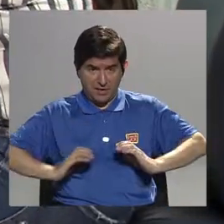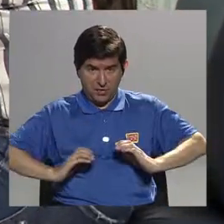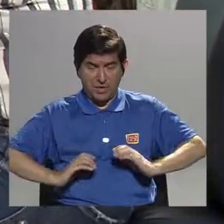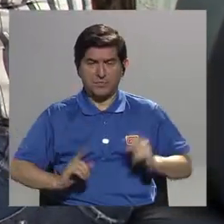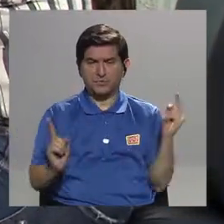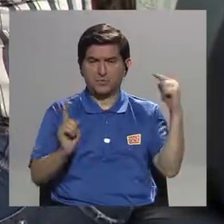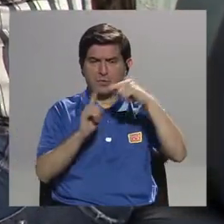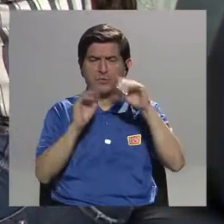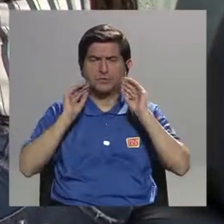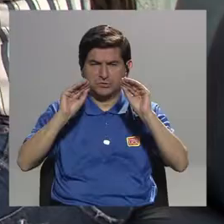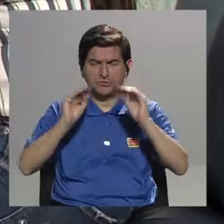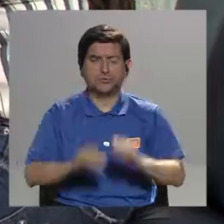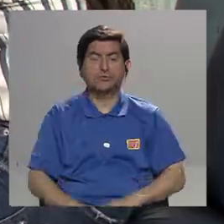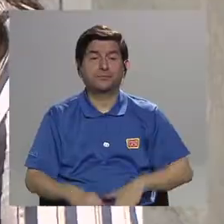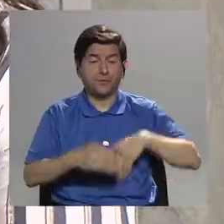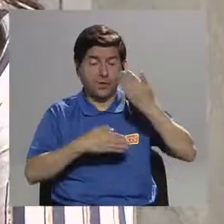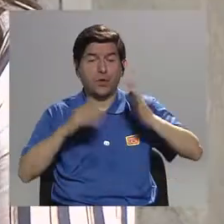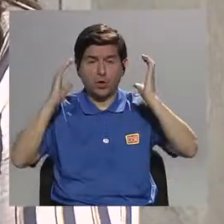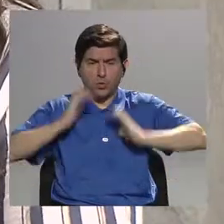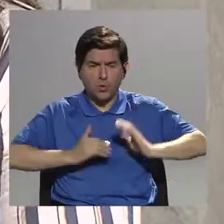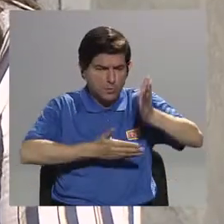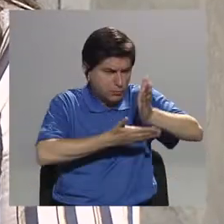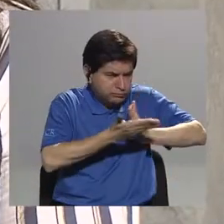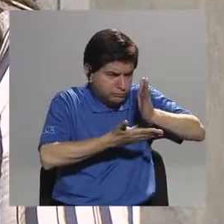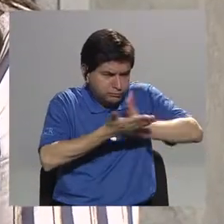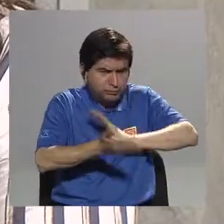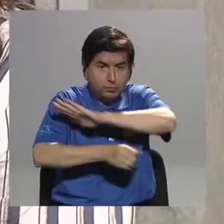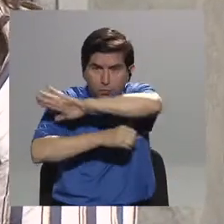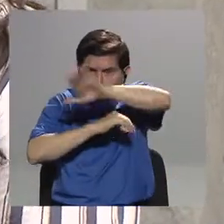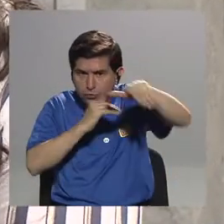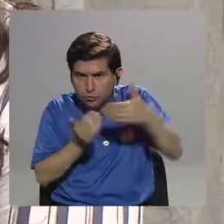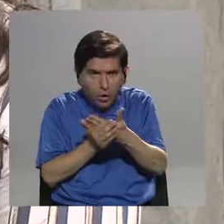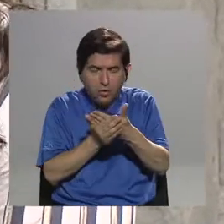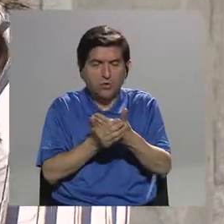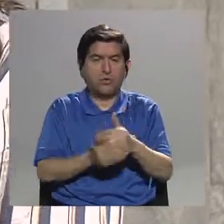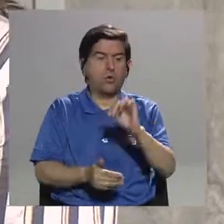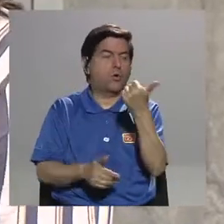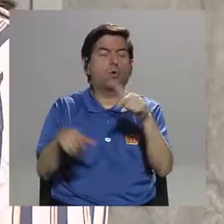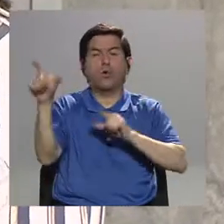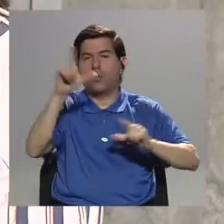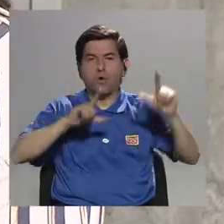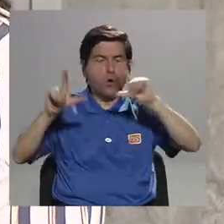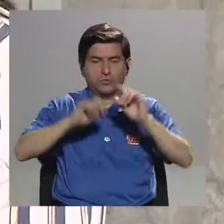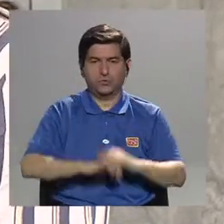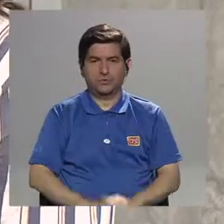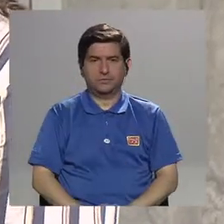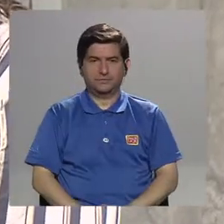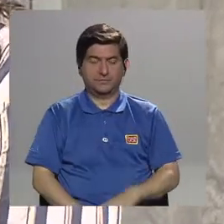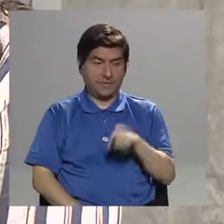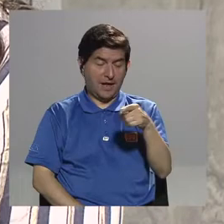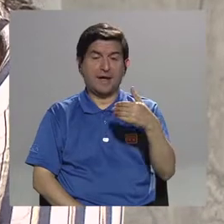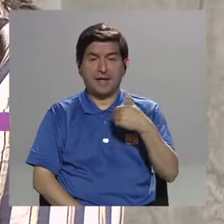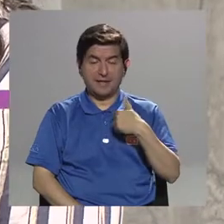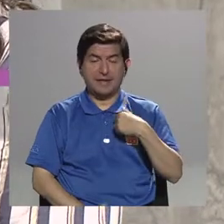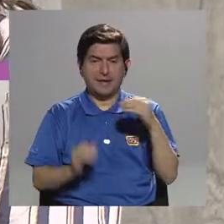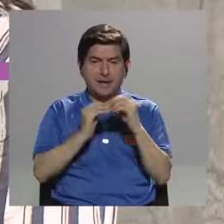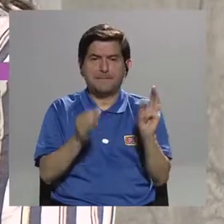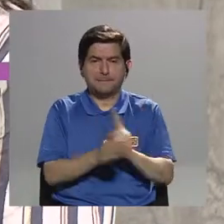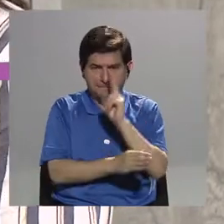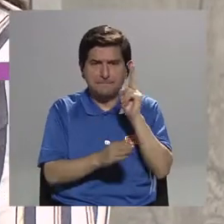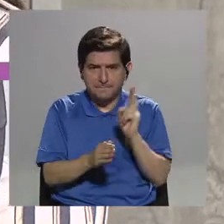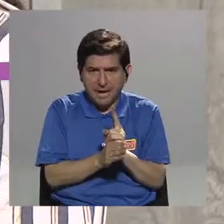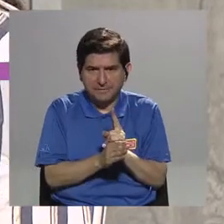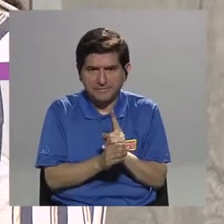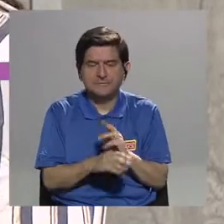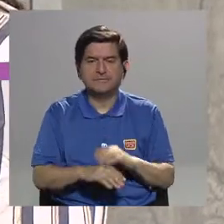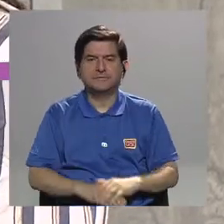cuerpos con fines académicos. Luego de que el cuerpo es disecado por completo, pasa a otro laboratorio en donde tiene un mayor